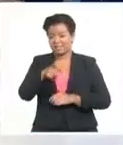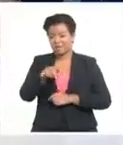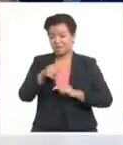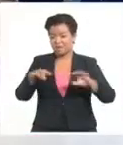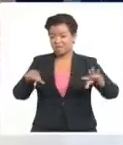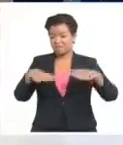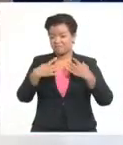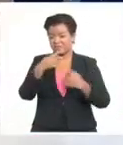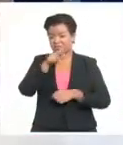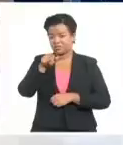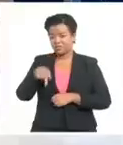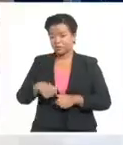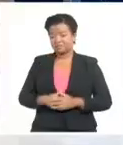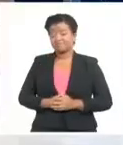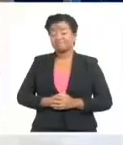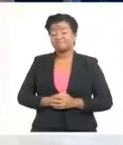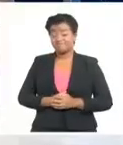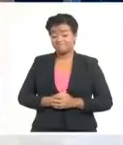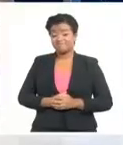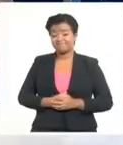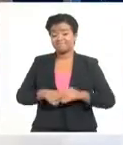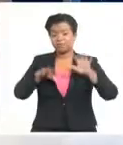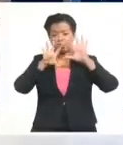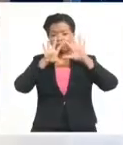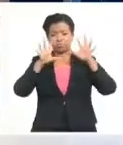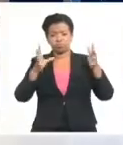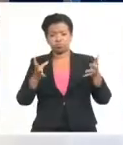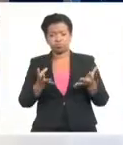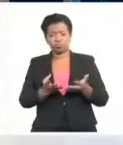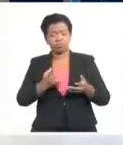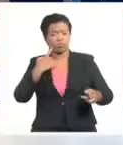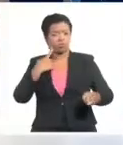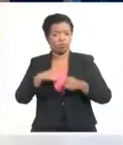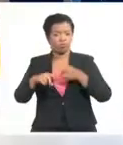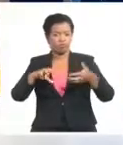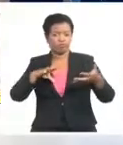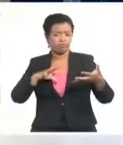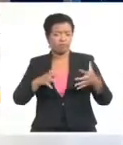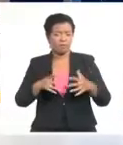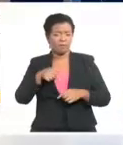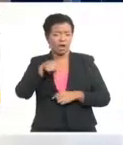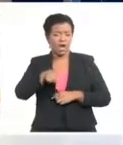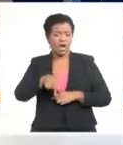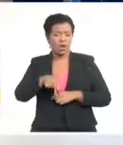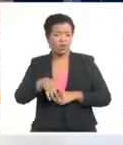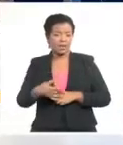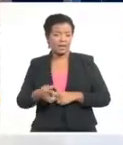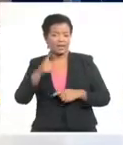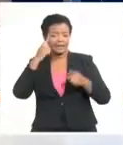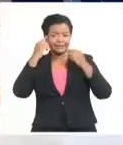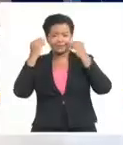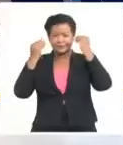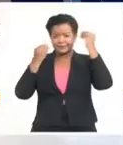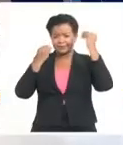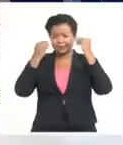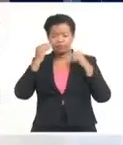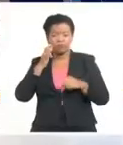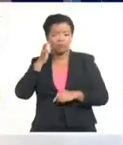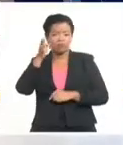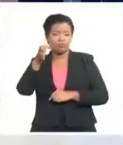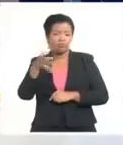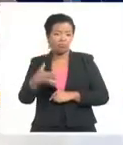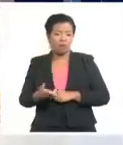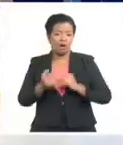Bueno, sí, el mundo está cambiando y ya no se trata de un análisis de una posibilidad futura, ni de